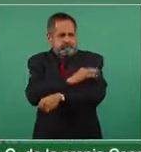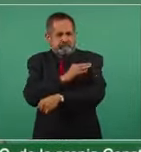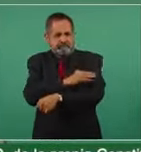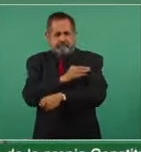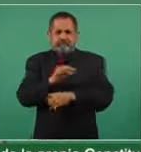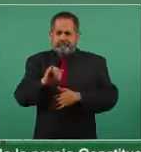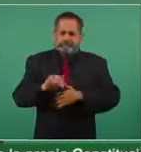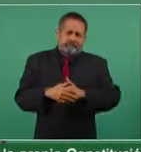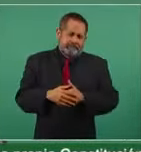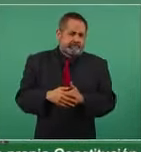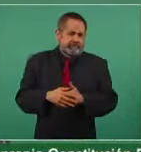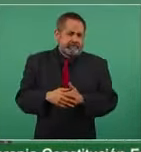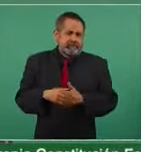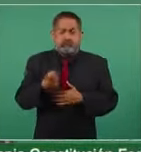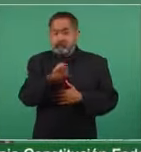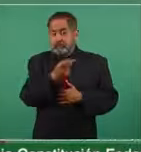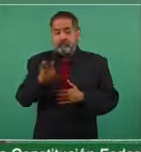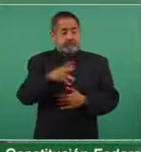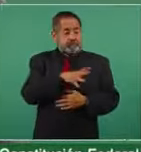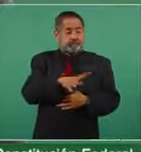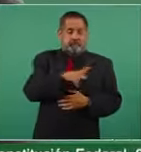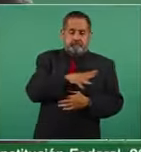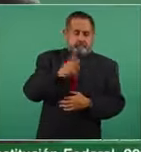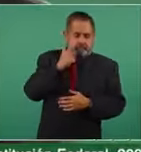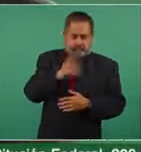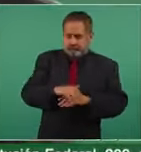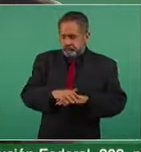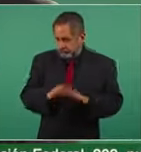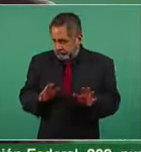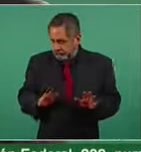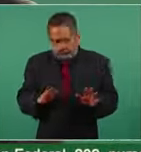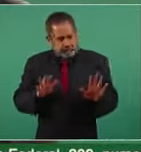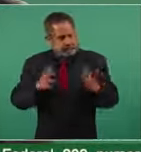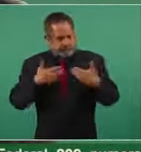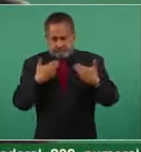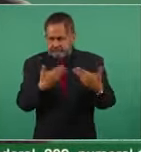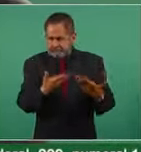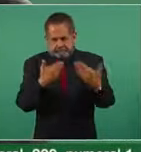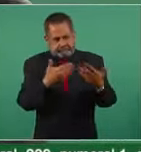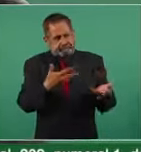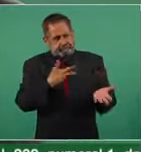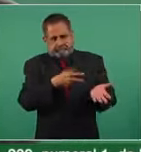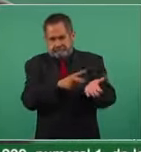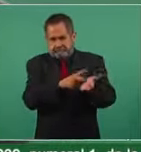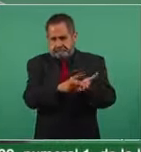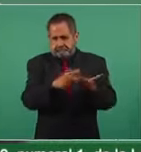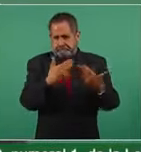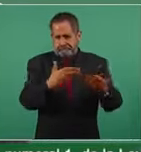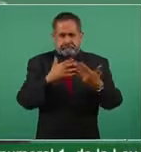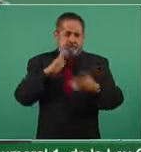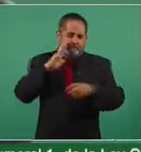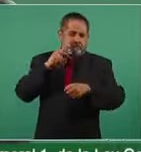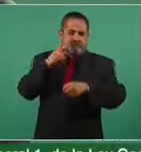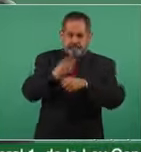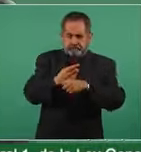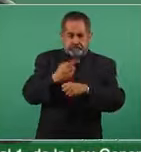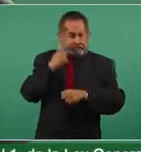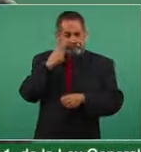porque hay quienes no quieren vacunarse, están en su derecho, es voluntario,